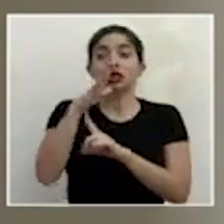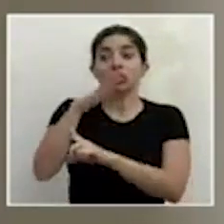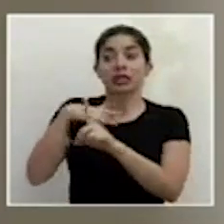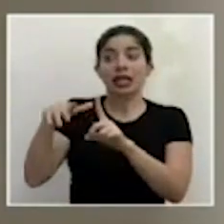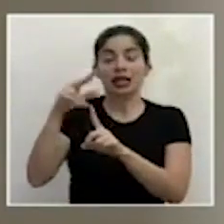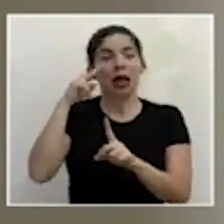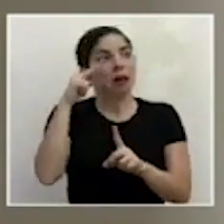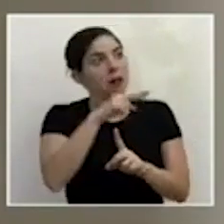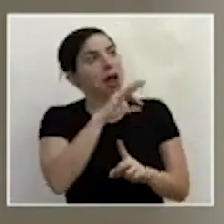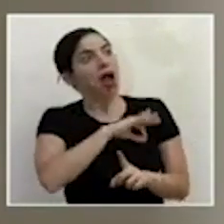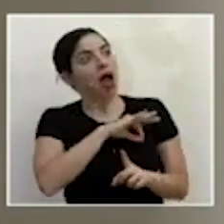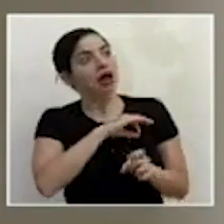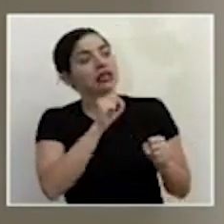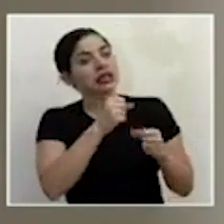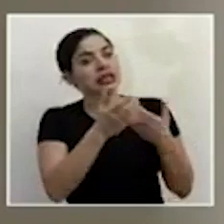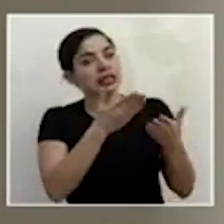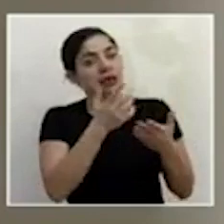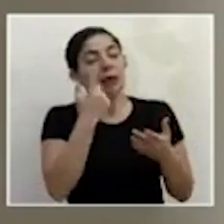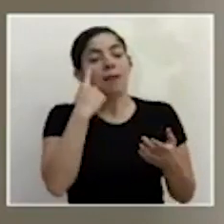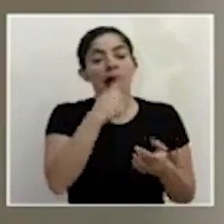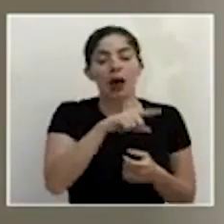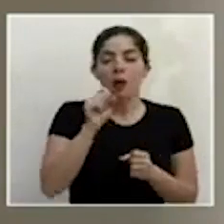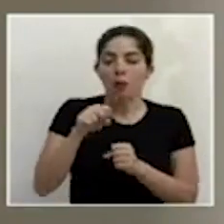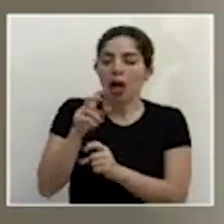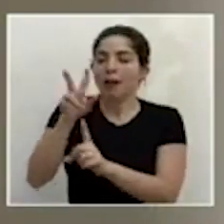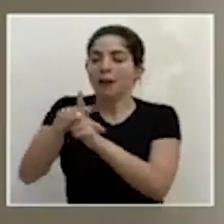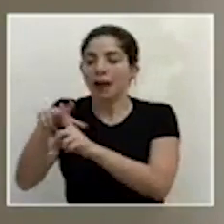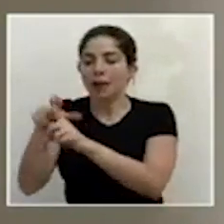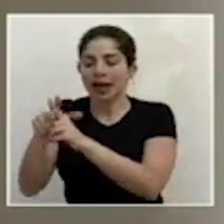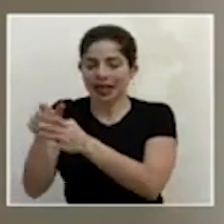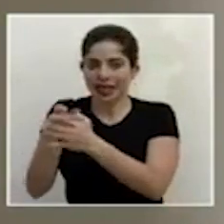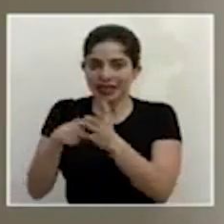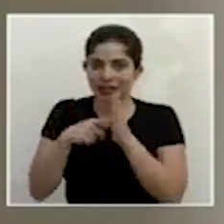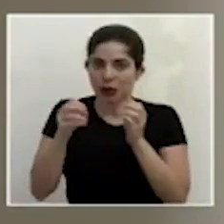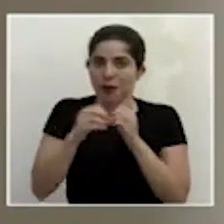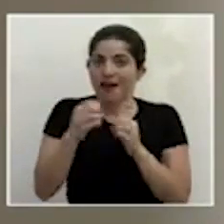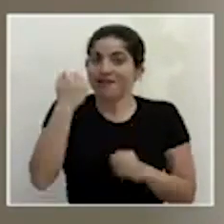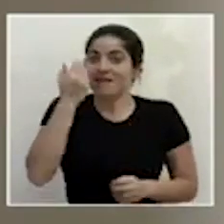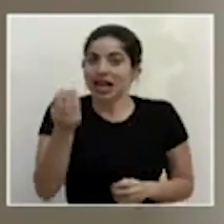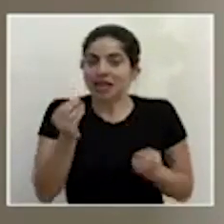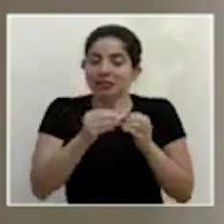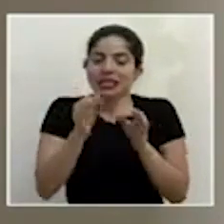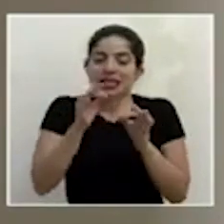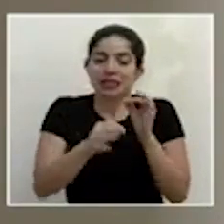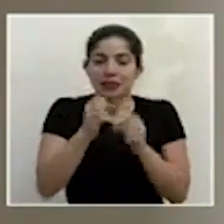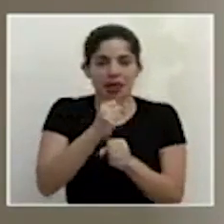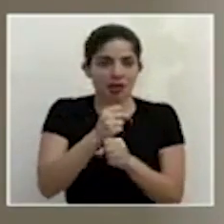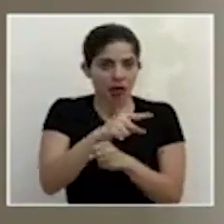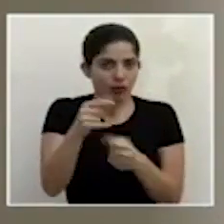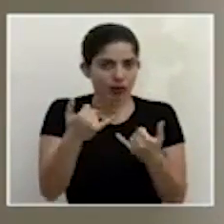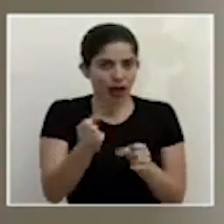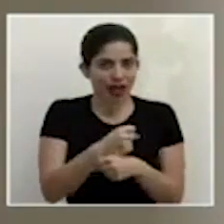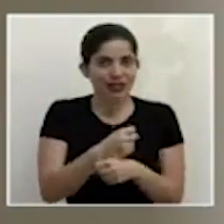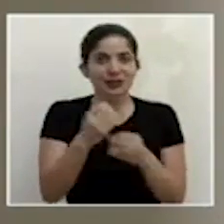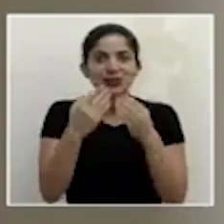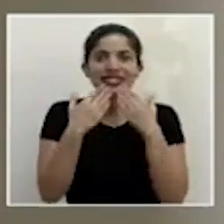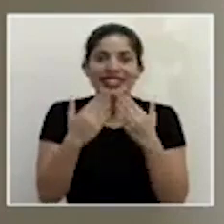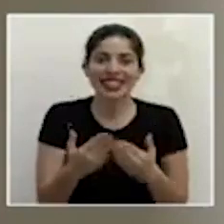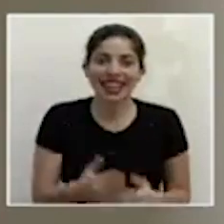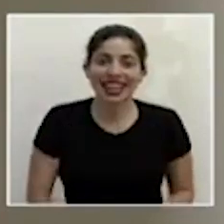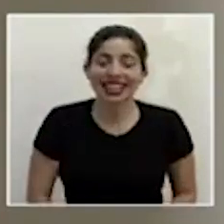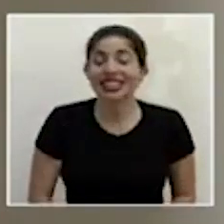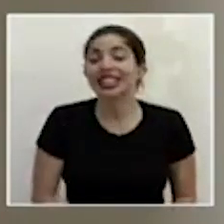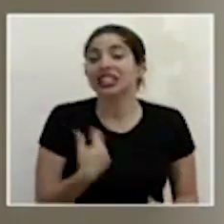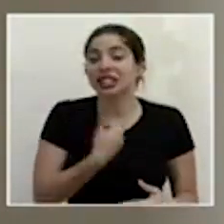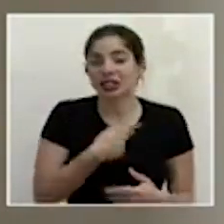convenga y les sirva para poder implementar requisitos mucho más fáciles y que sea más sencillo el trabajo que están haciendo muchísimas gracias de verdad